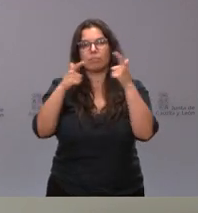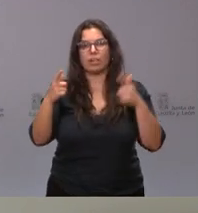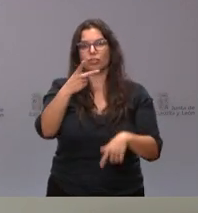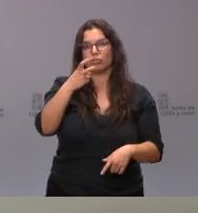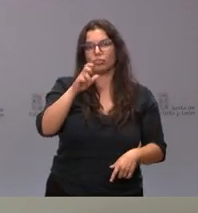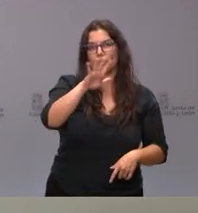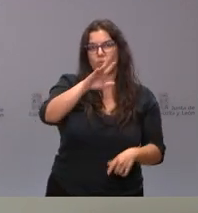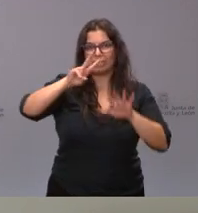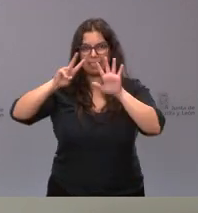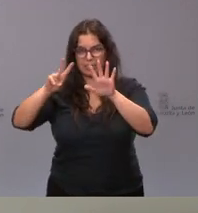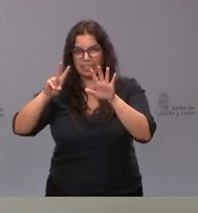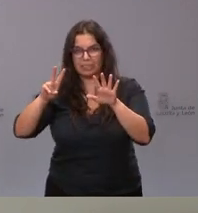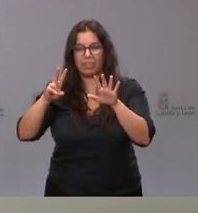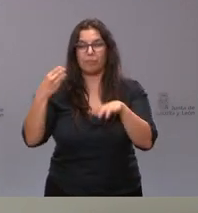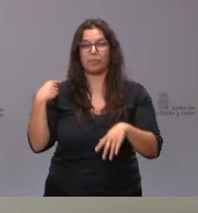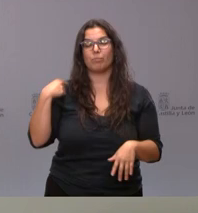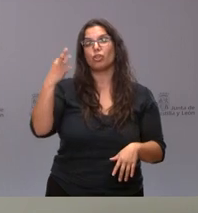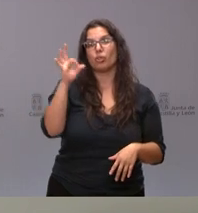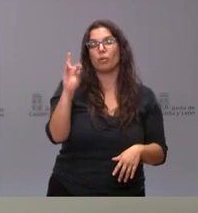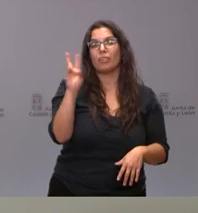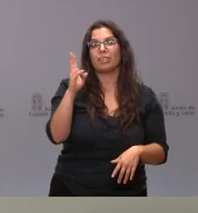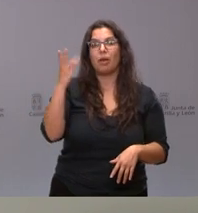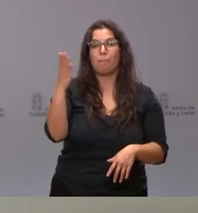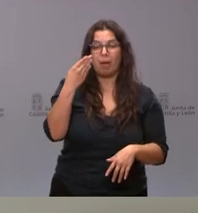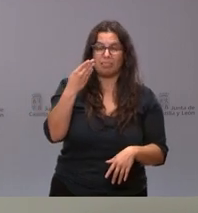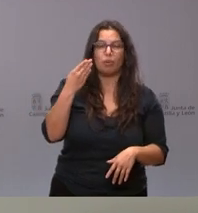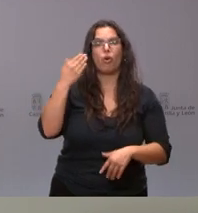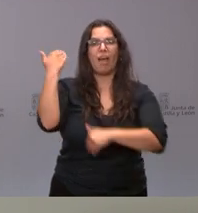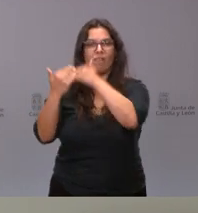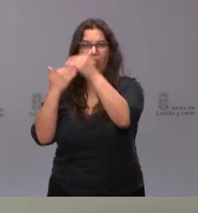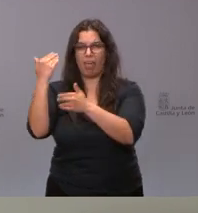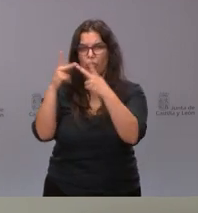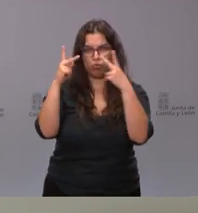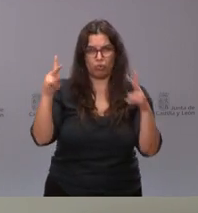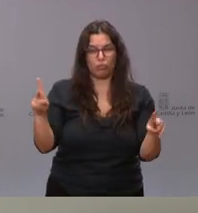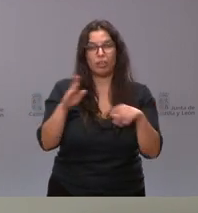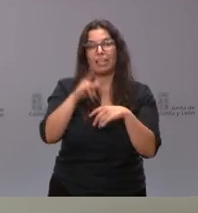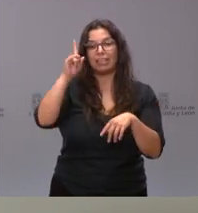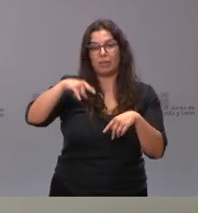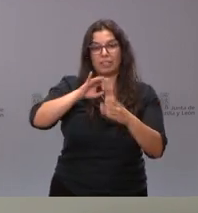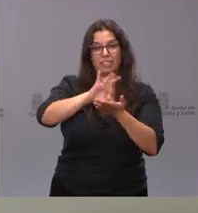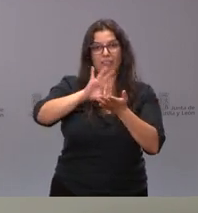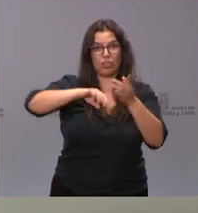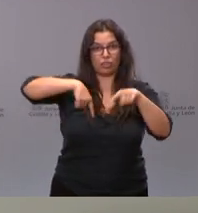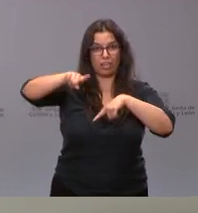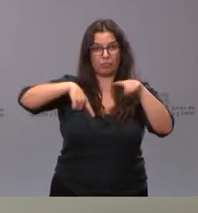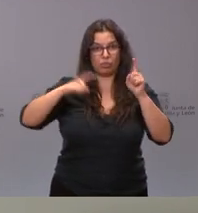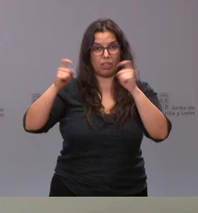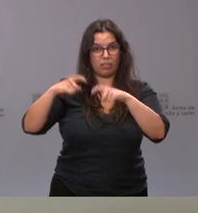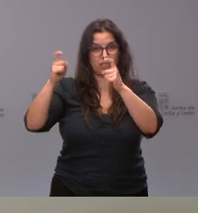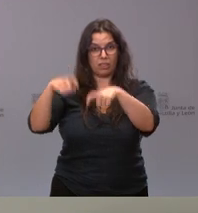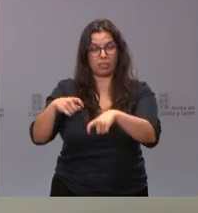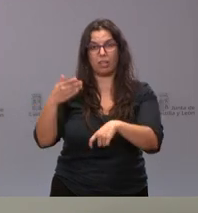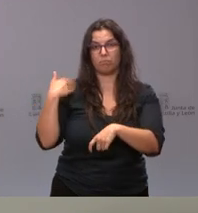en el soporte vital básico como avanzado. Y en los servicios del transporte programado se pasa de 419